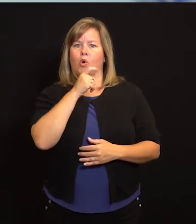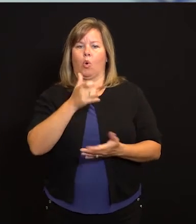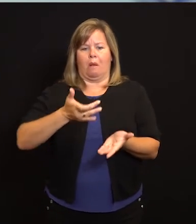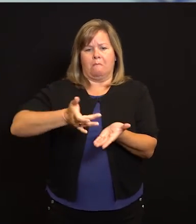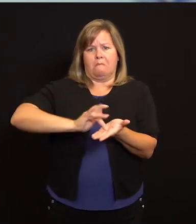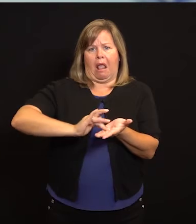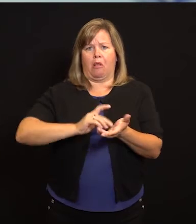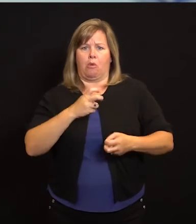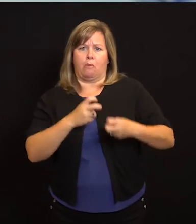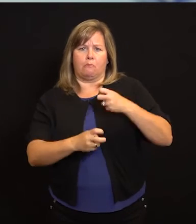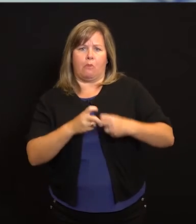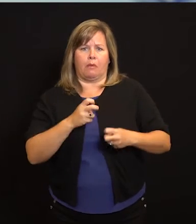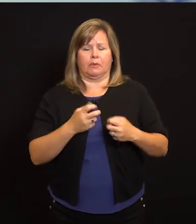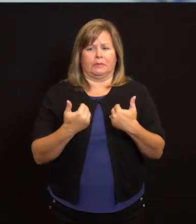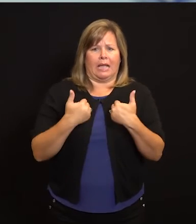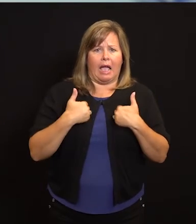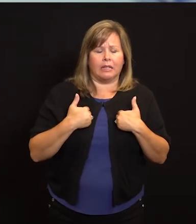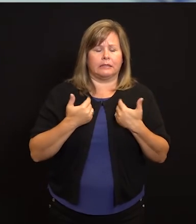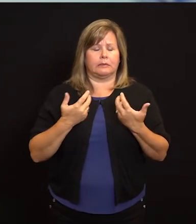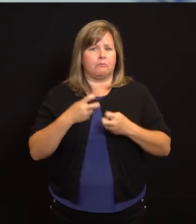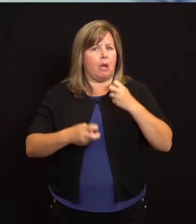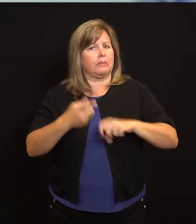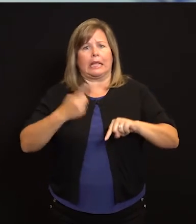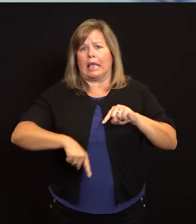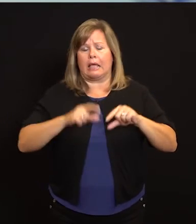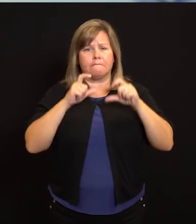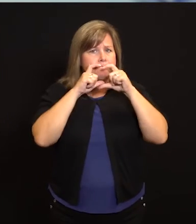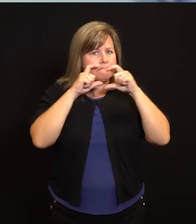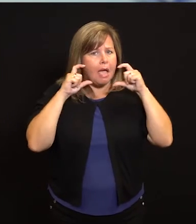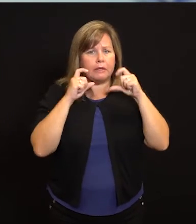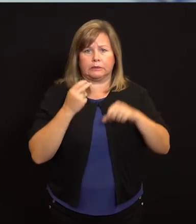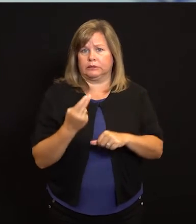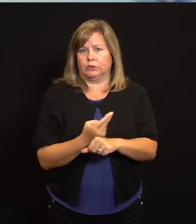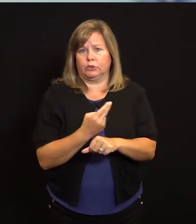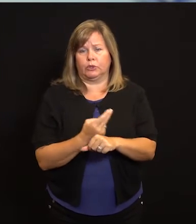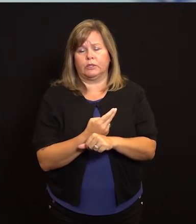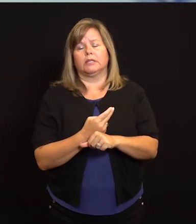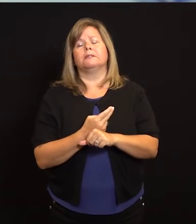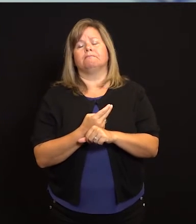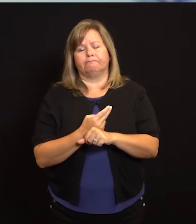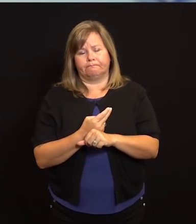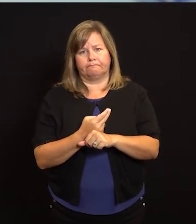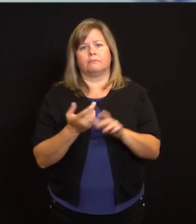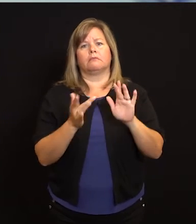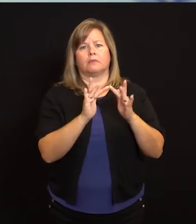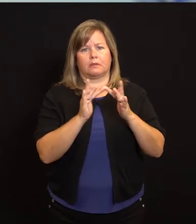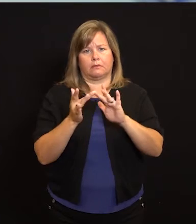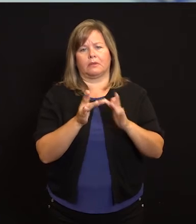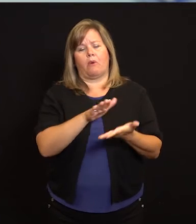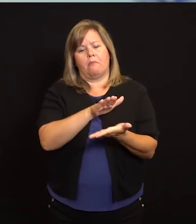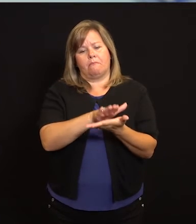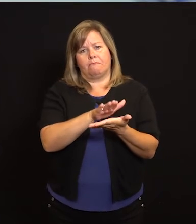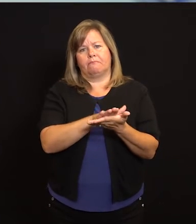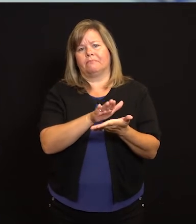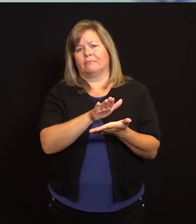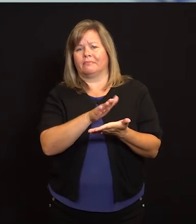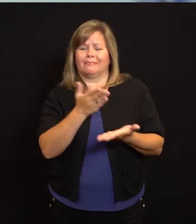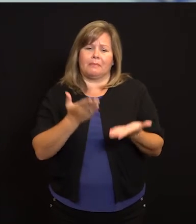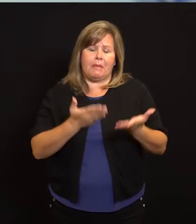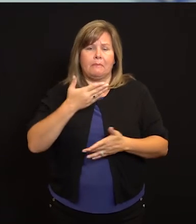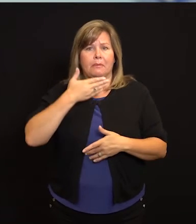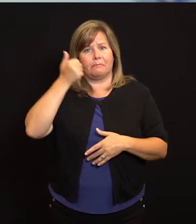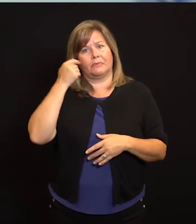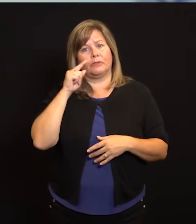en una nota positiva. Estamos escuchando que los Estados Unidos ha ordenado 100 millones de dosis de la vacuna de